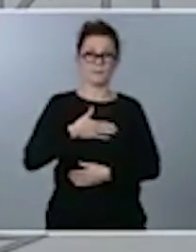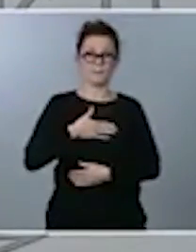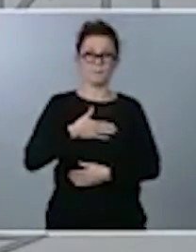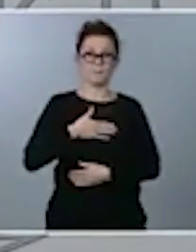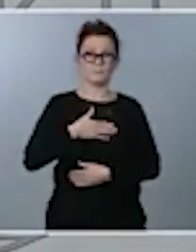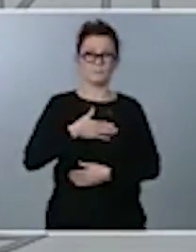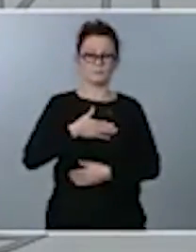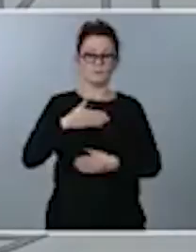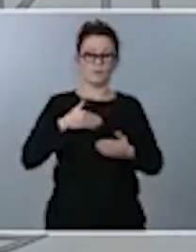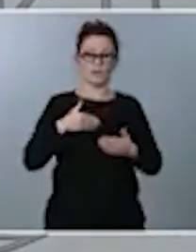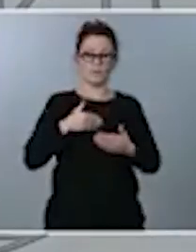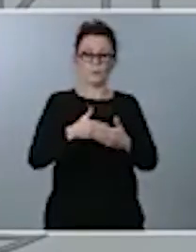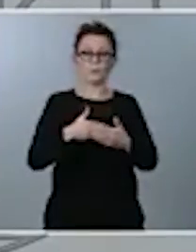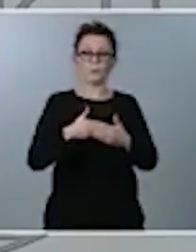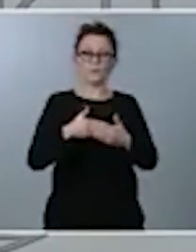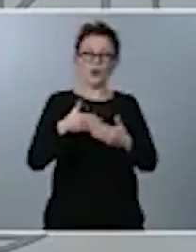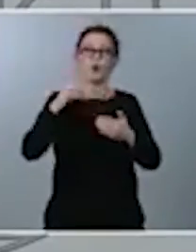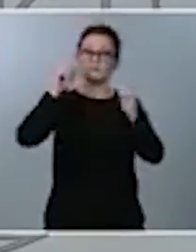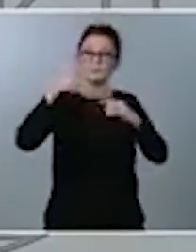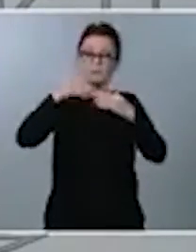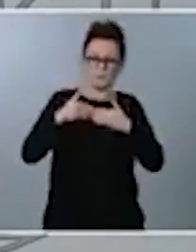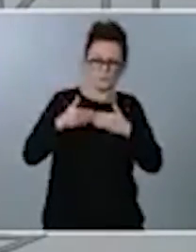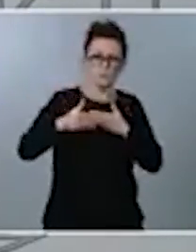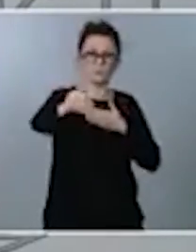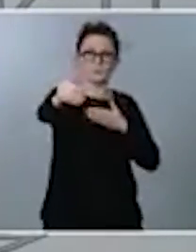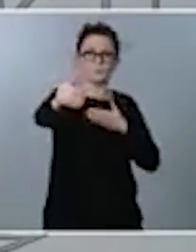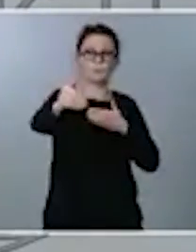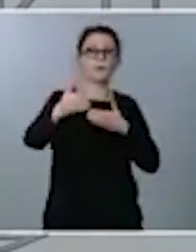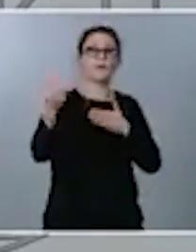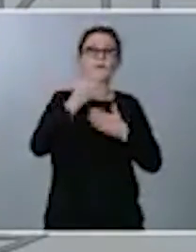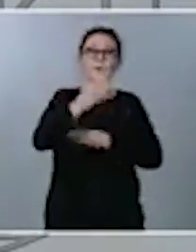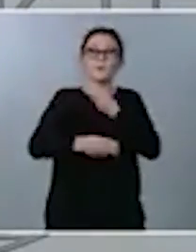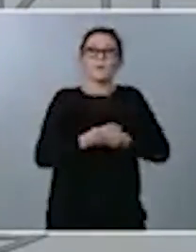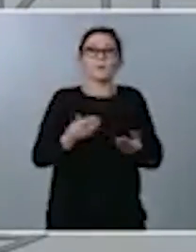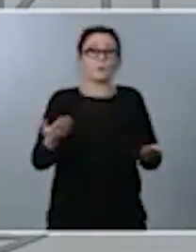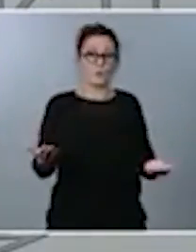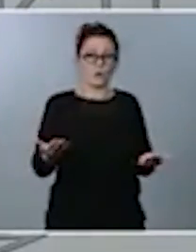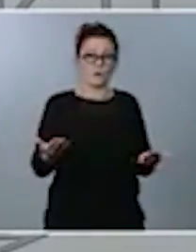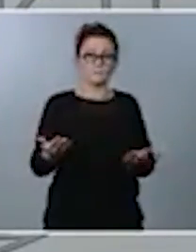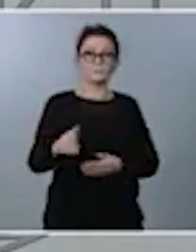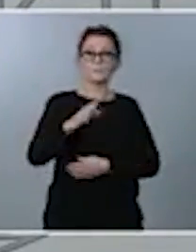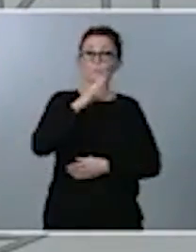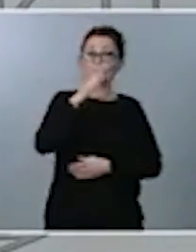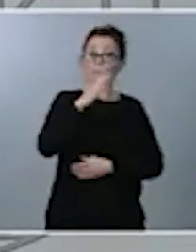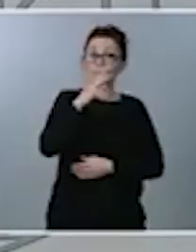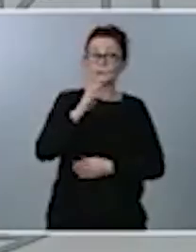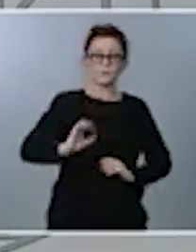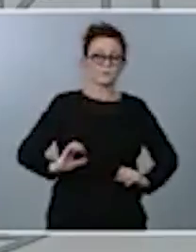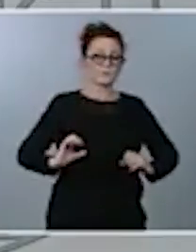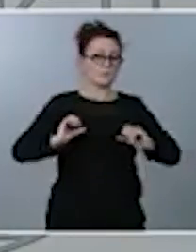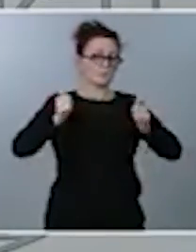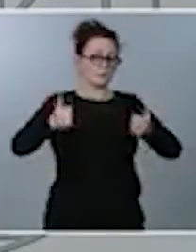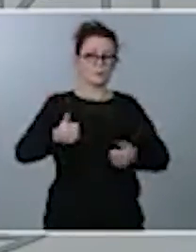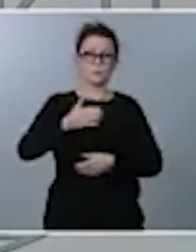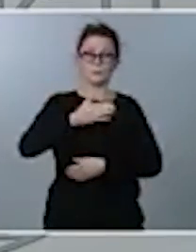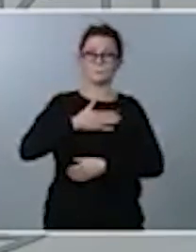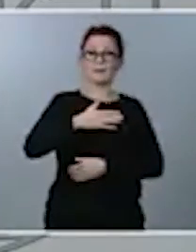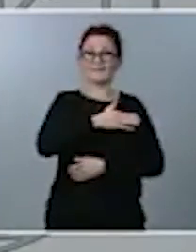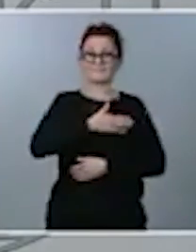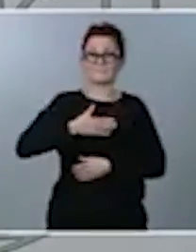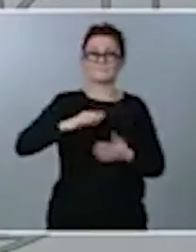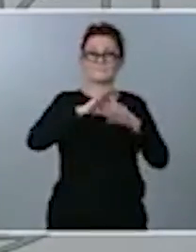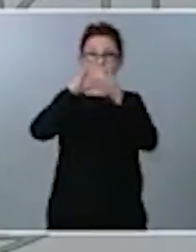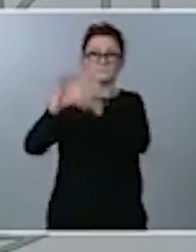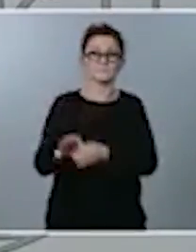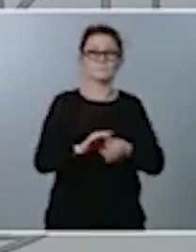plazo, pero también el día del largo plazo. Es de ahí que la voluntad, desde el primer momento, ha sido la cohesión, la justicia social